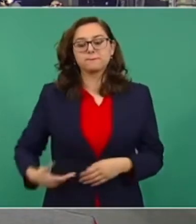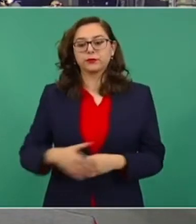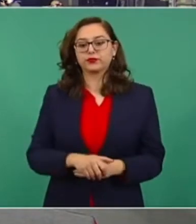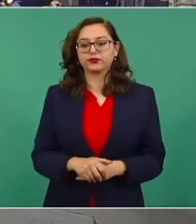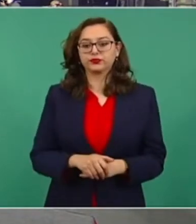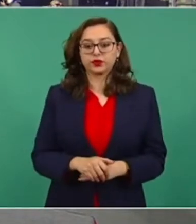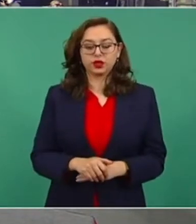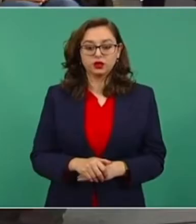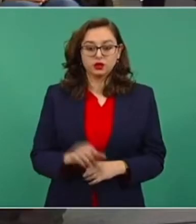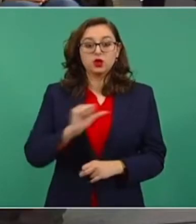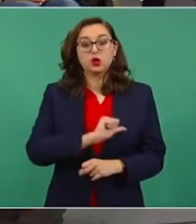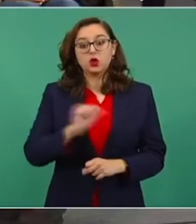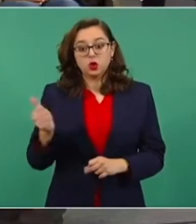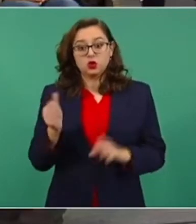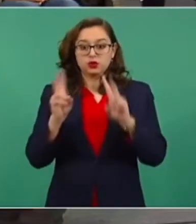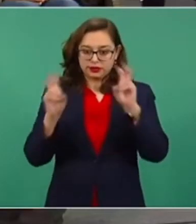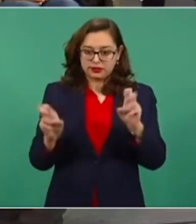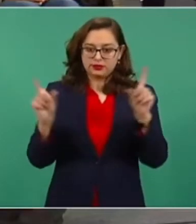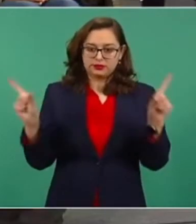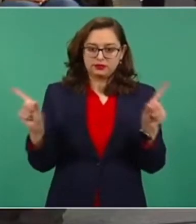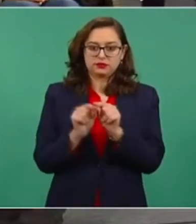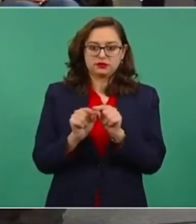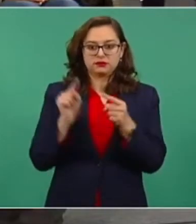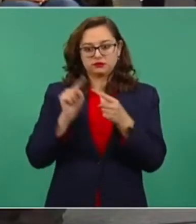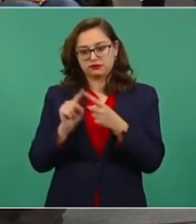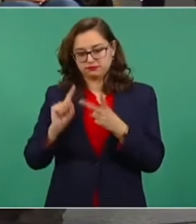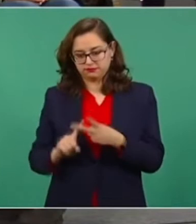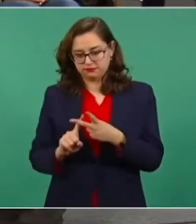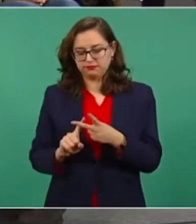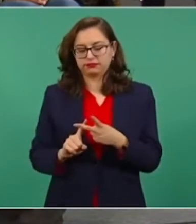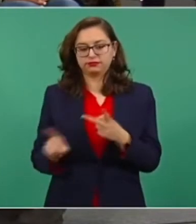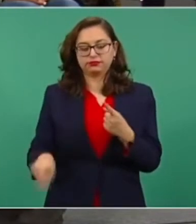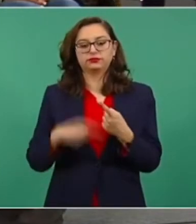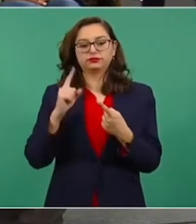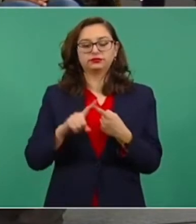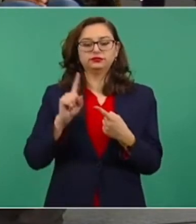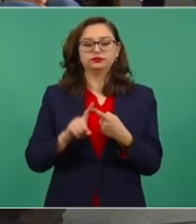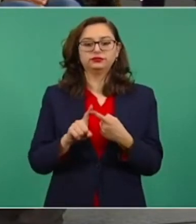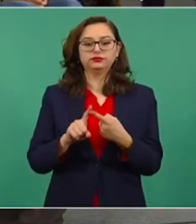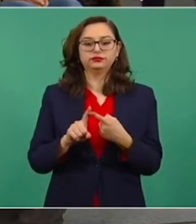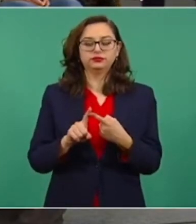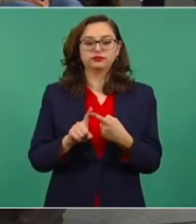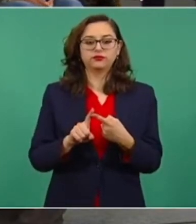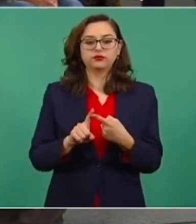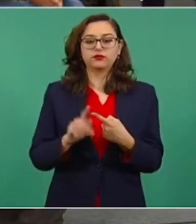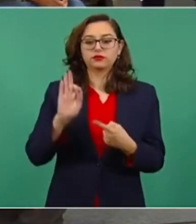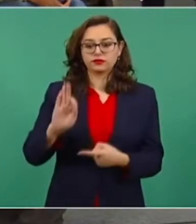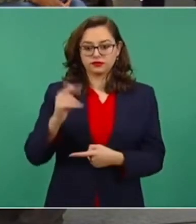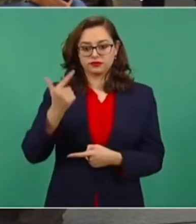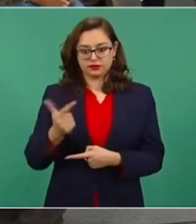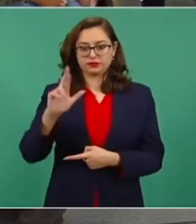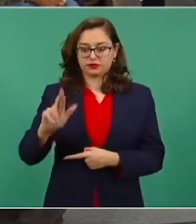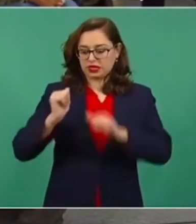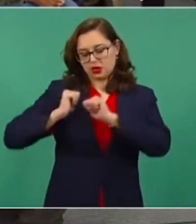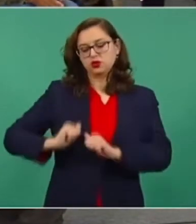punto voy a tratar de ser muy breve, son nada más dos puntos más. Sabemos que la fiscalía es un poder autónomo, la